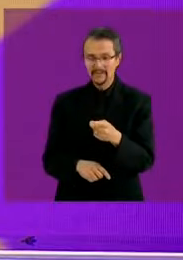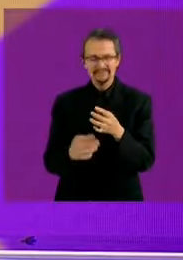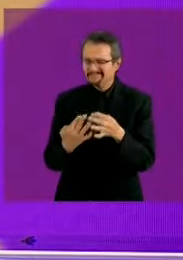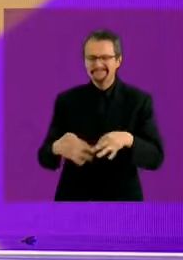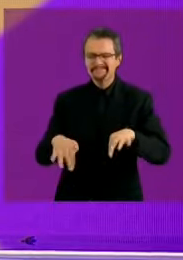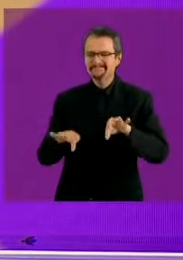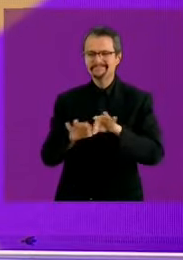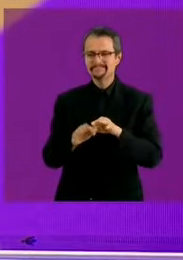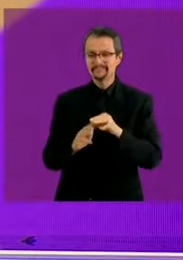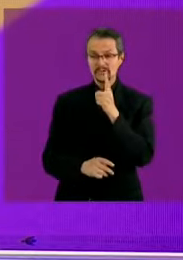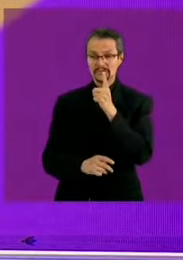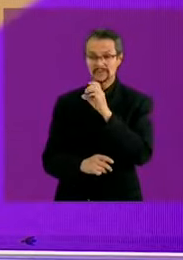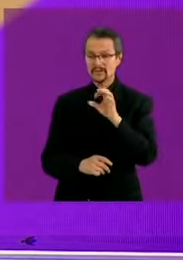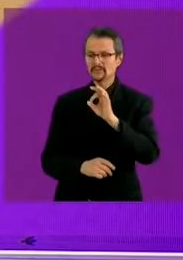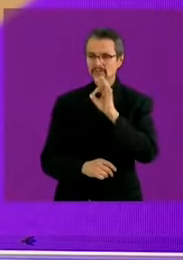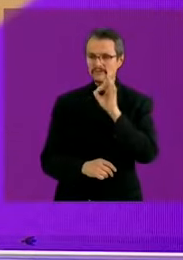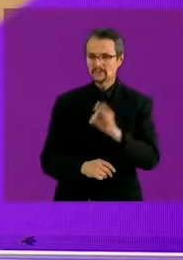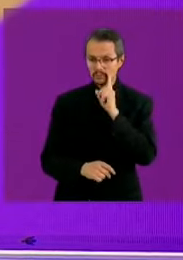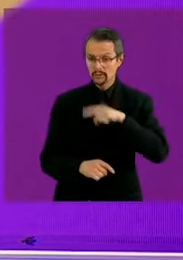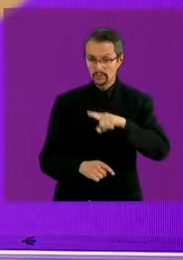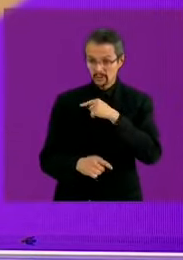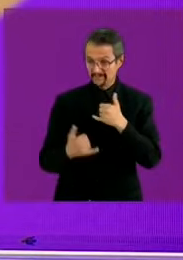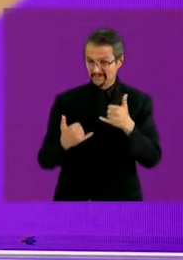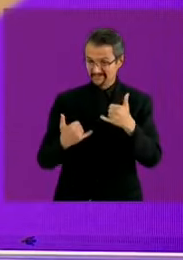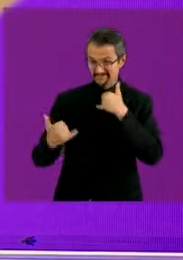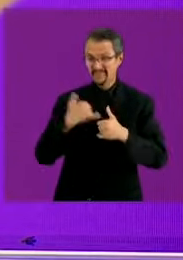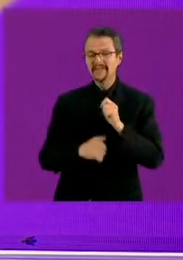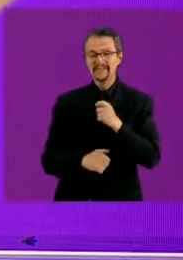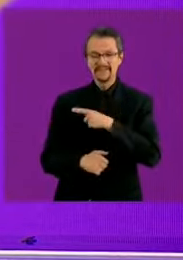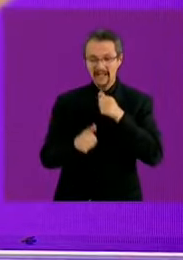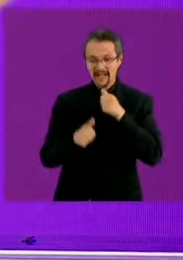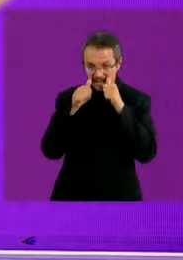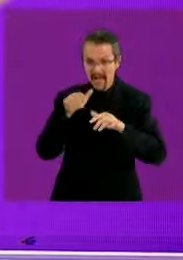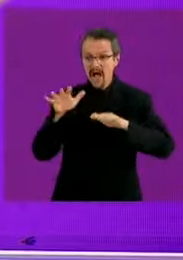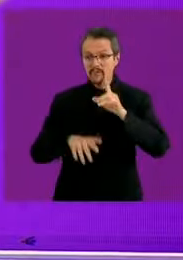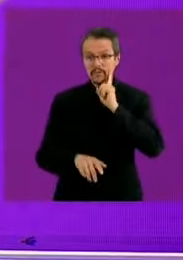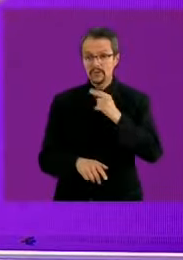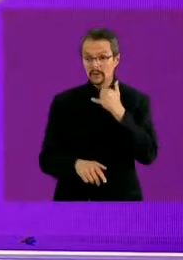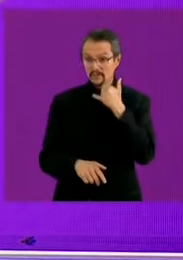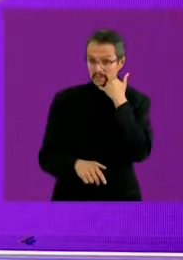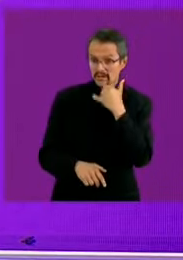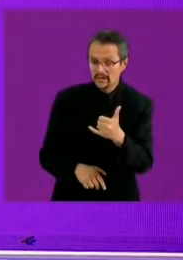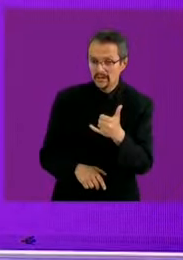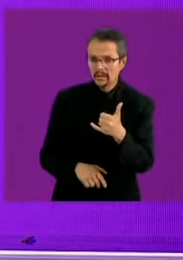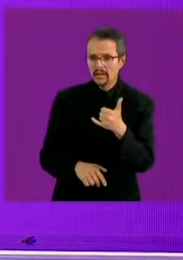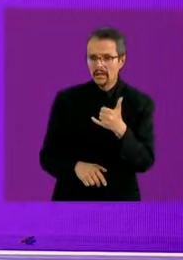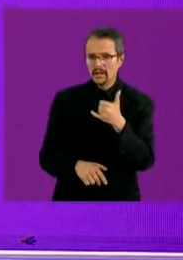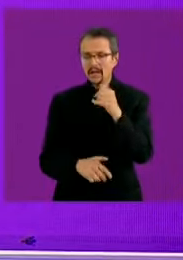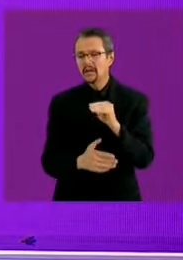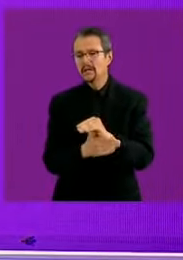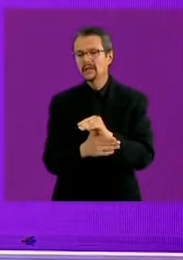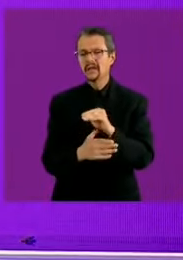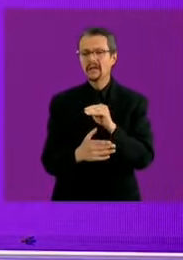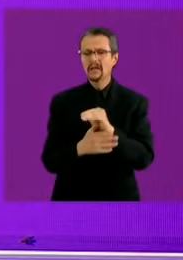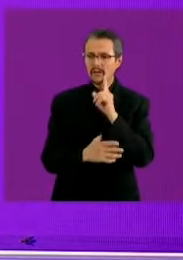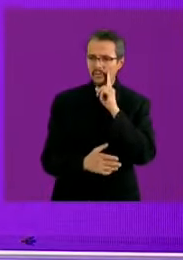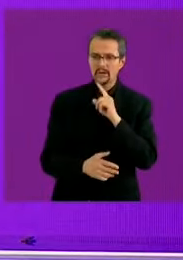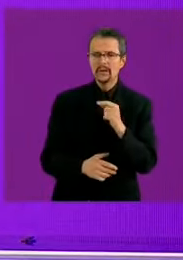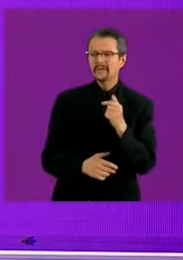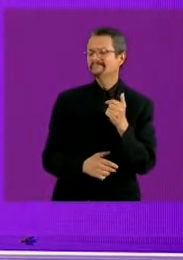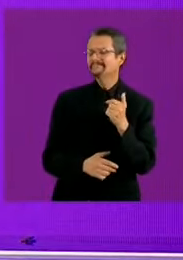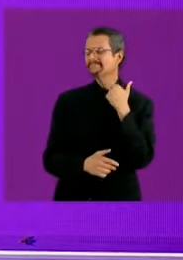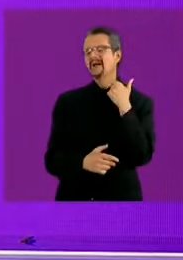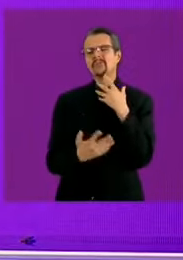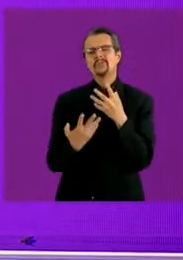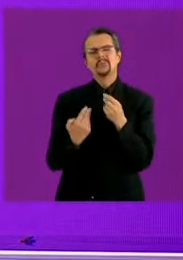100% de llamadas porque muchas veces esas llamadas no se canalizan y finalmente sufren feminicidio esas mujeres lo haremos a